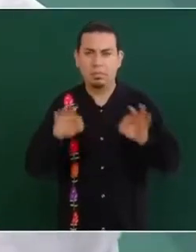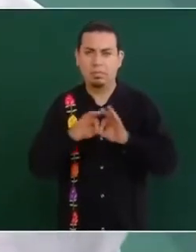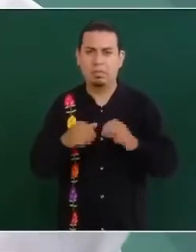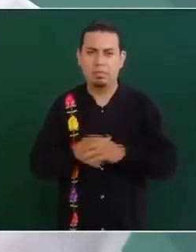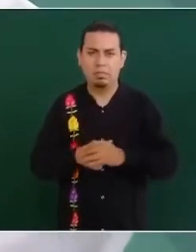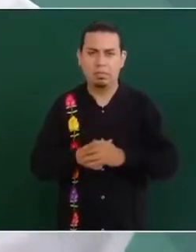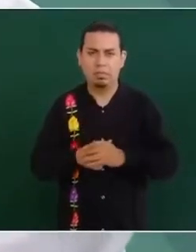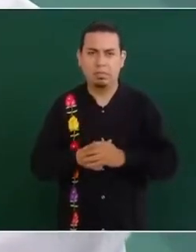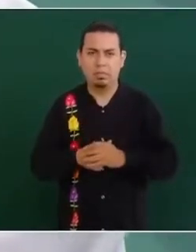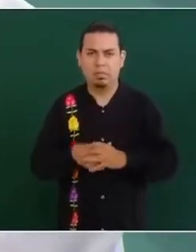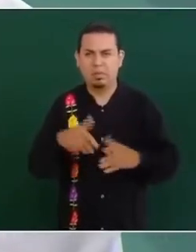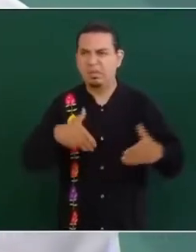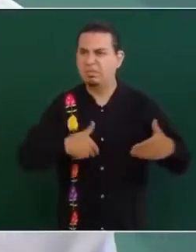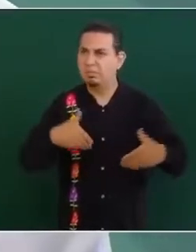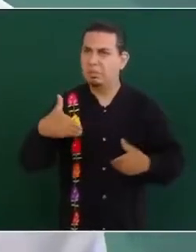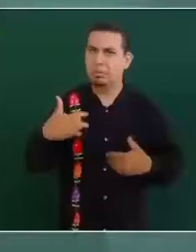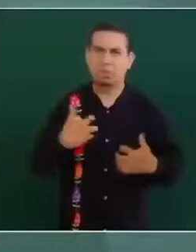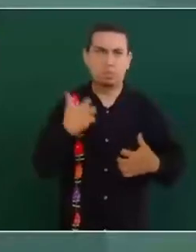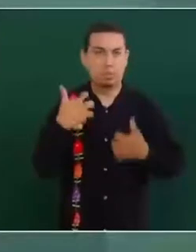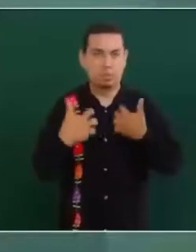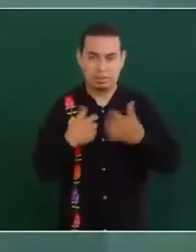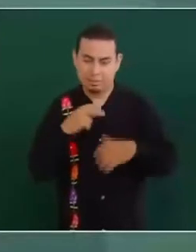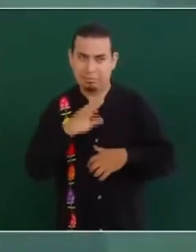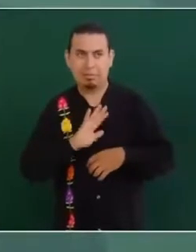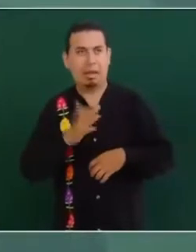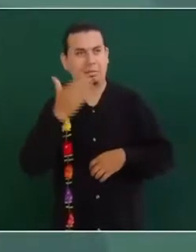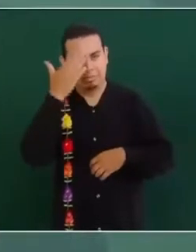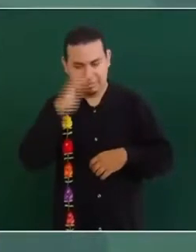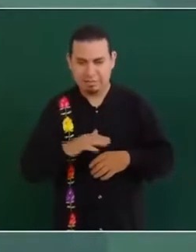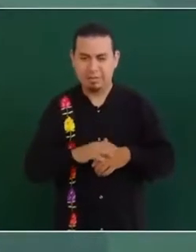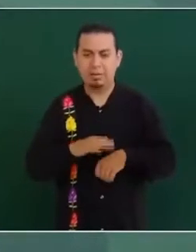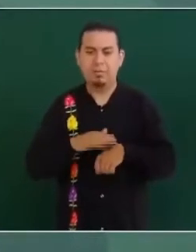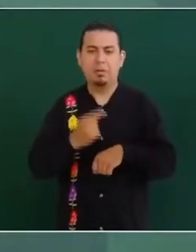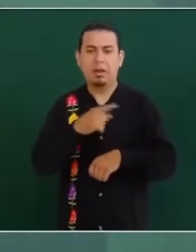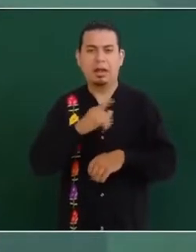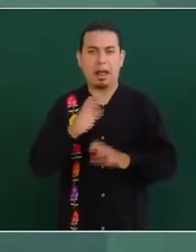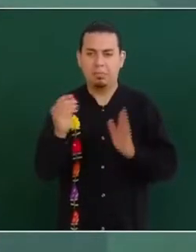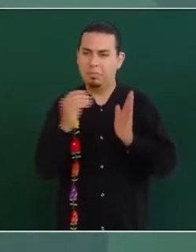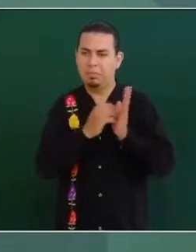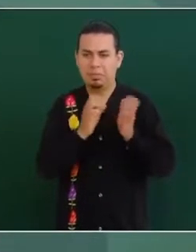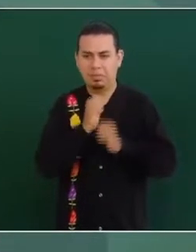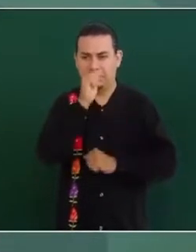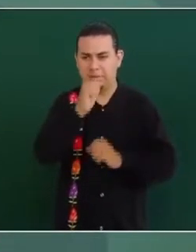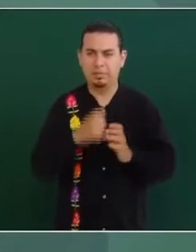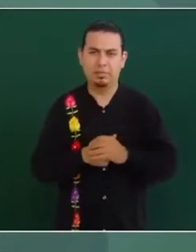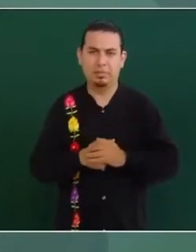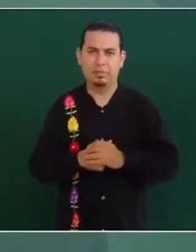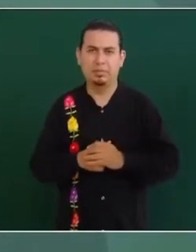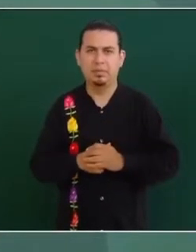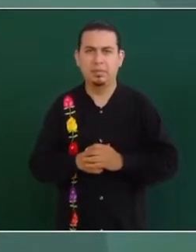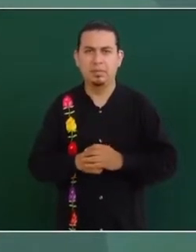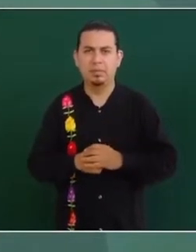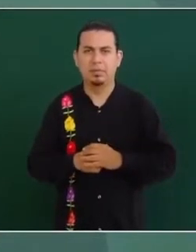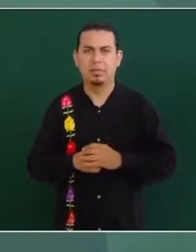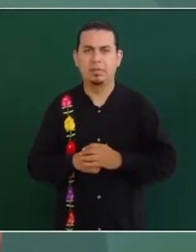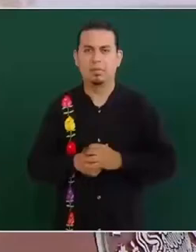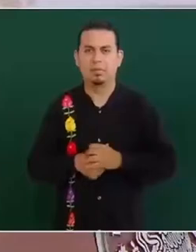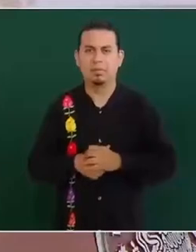y que les molesta muchísimo porque se les puede